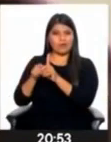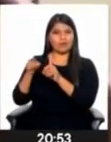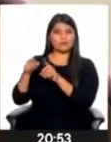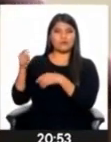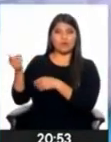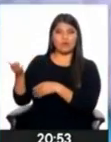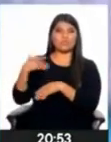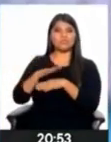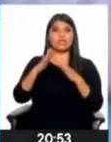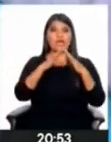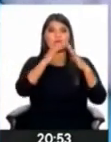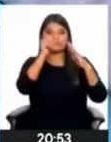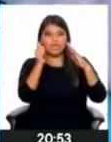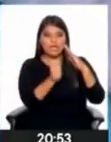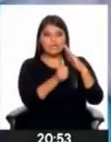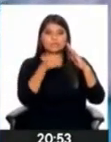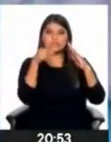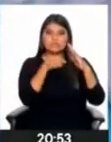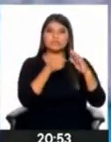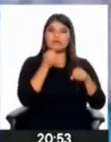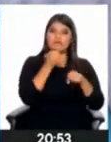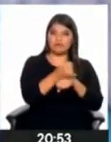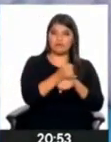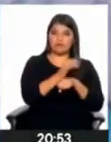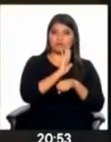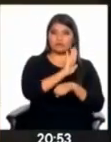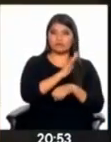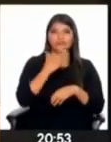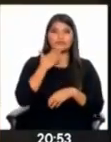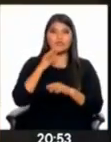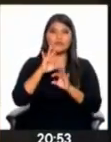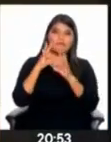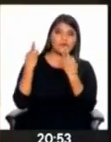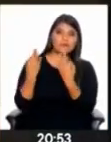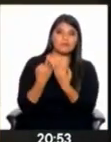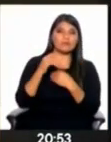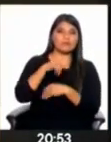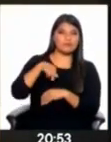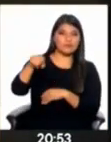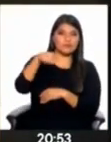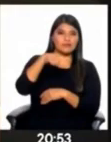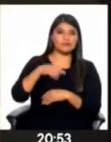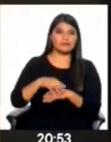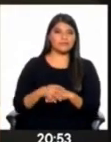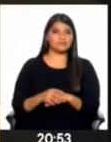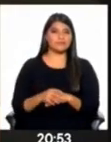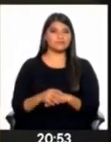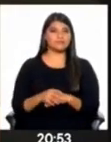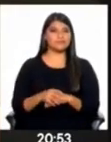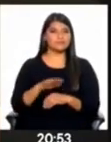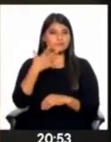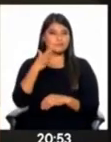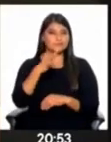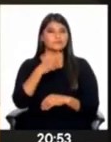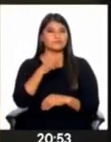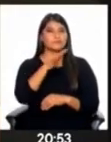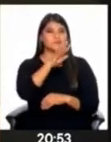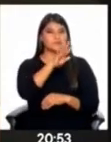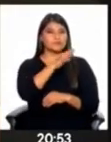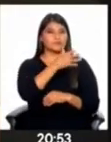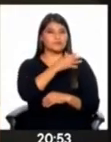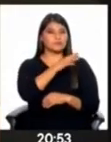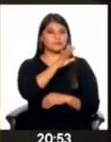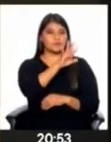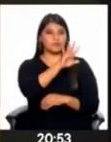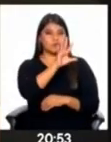está dentro del seno familiar. Sabemos que entre el 50 y el 60 por